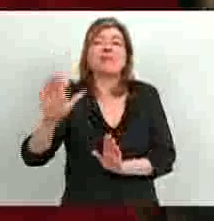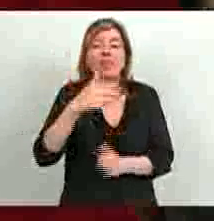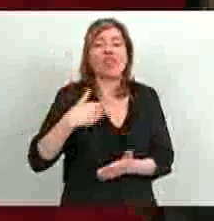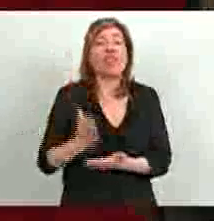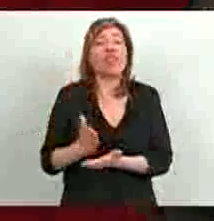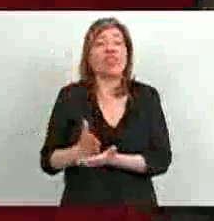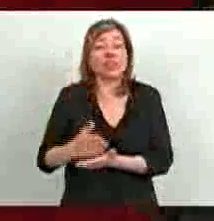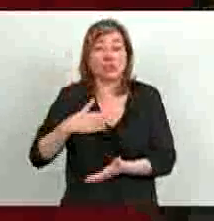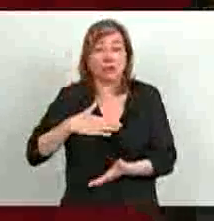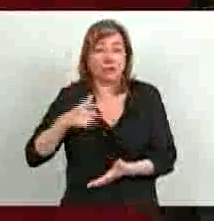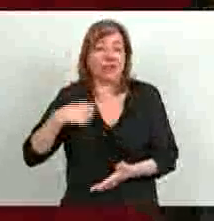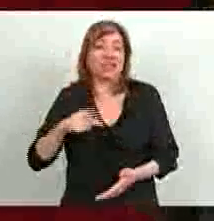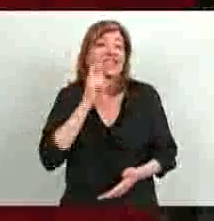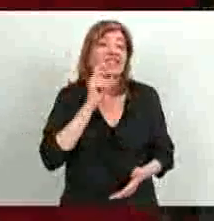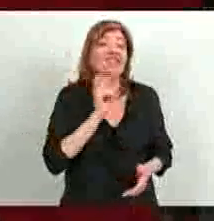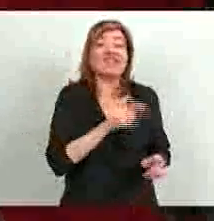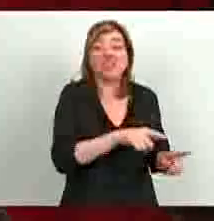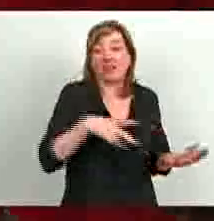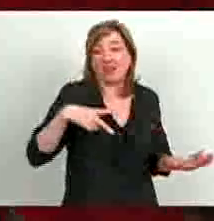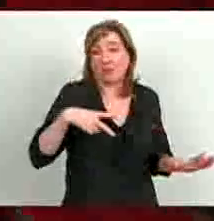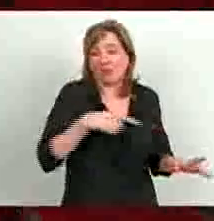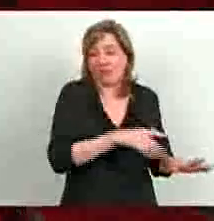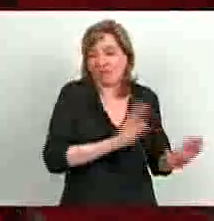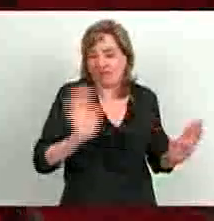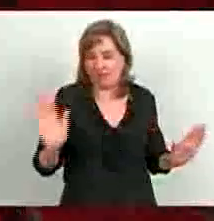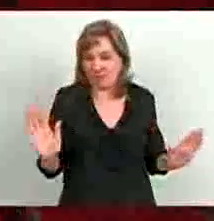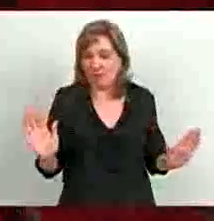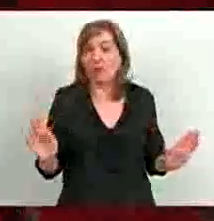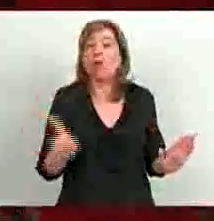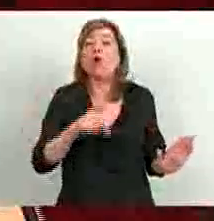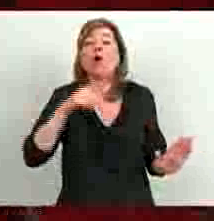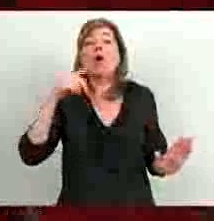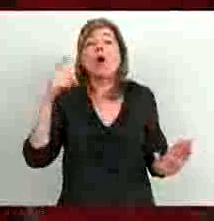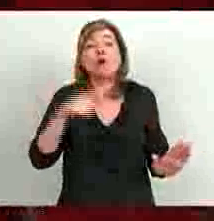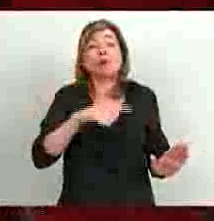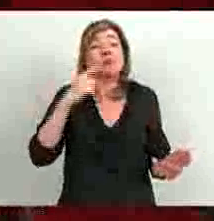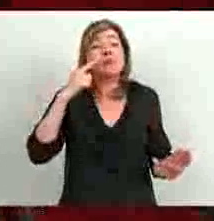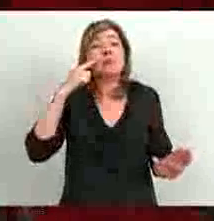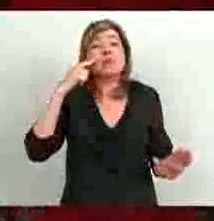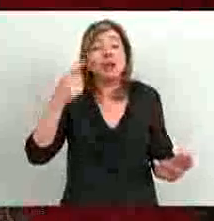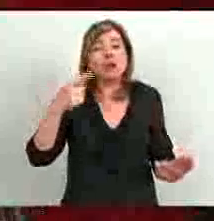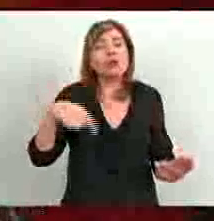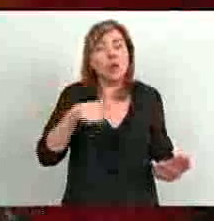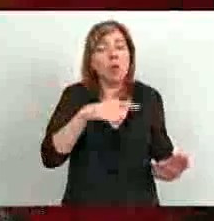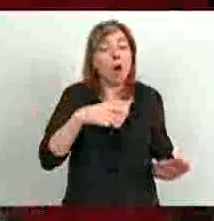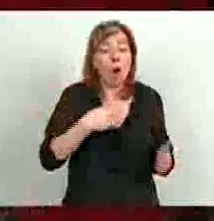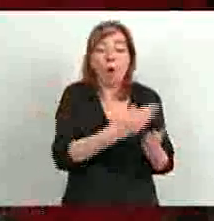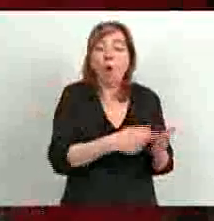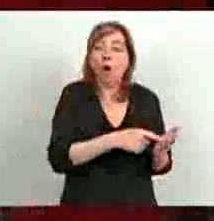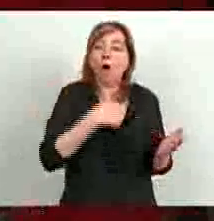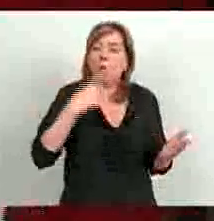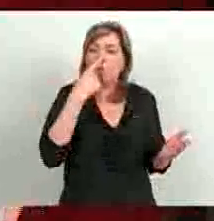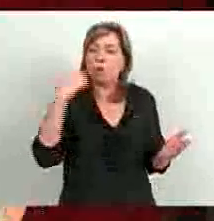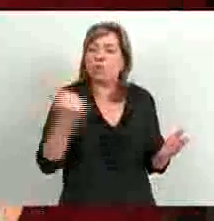personales del Código Civil. También, entre otras, se reconoce una cosa que para mi criterio es muy